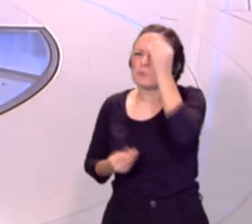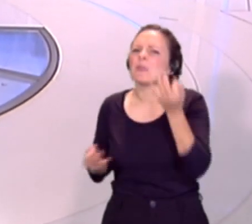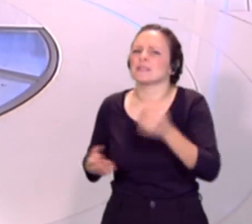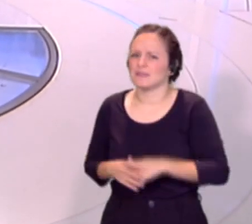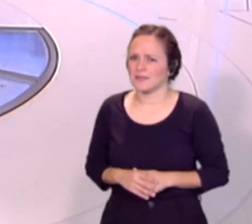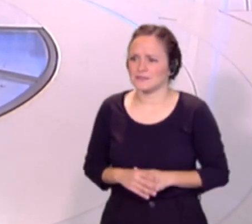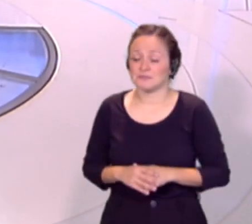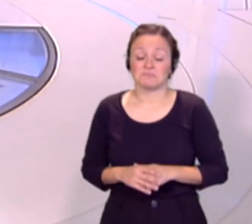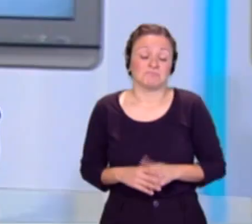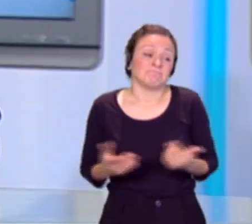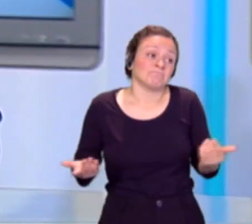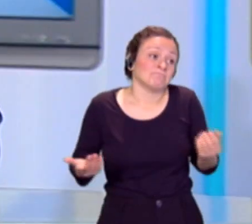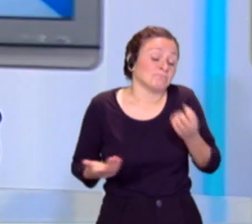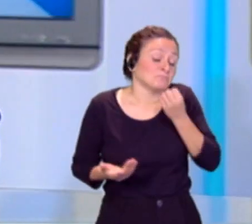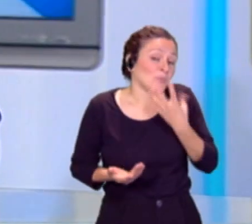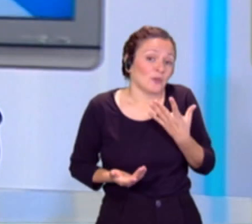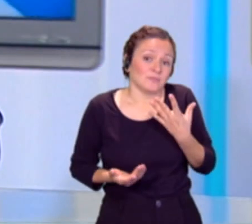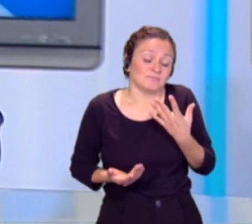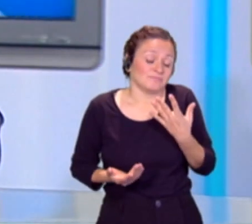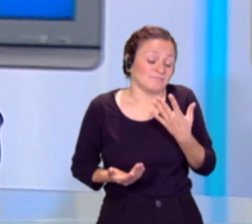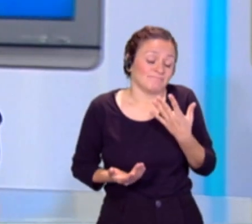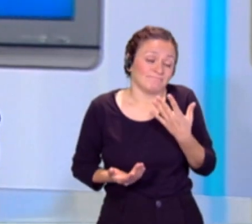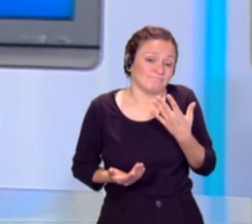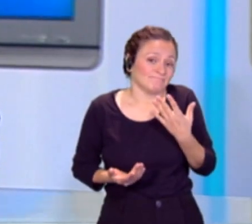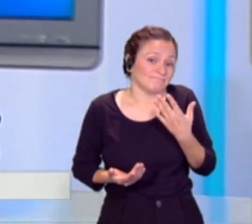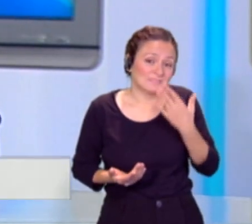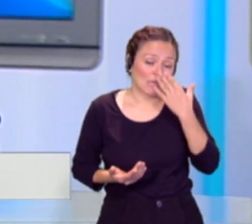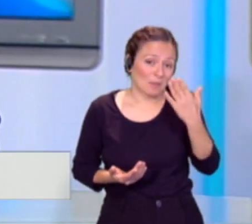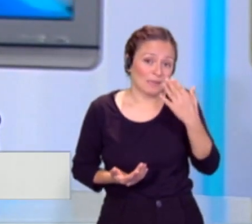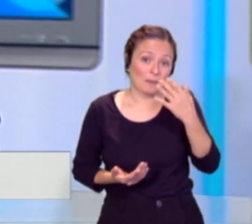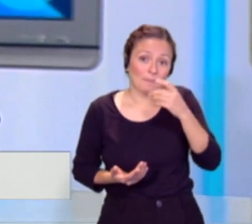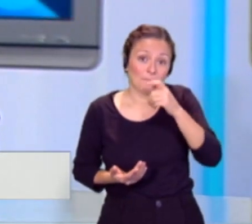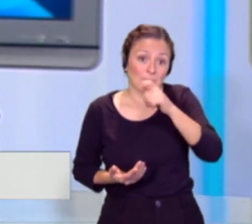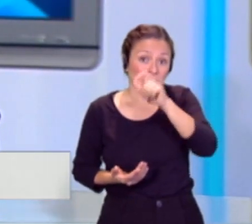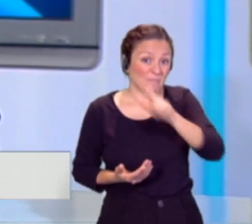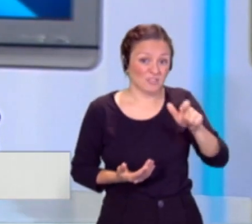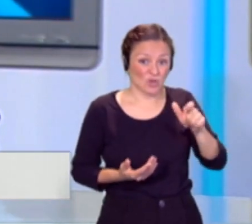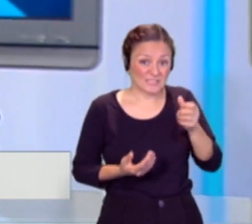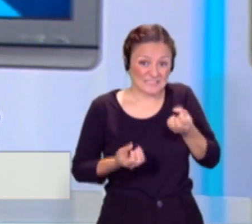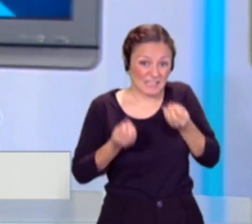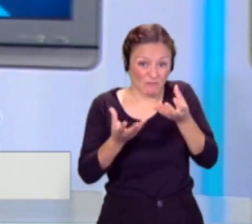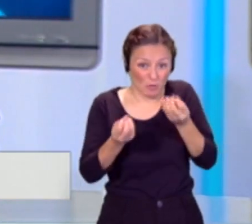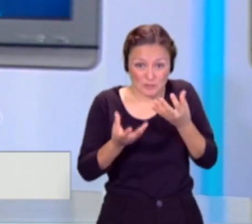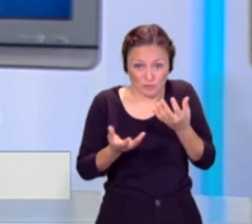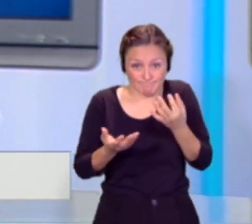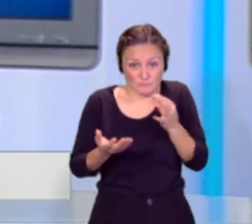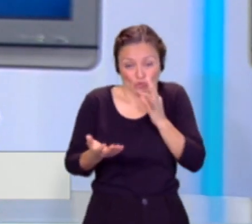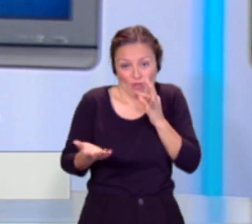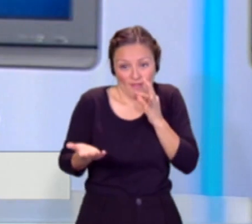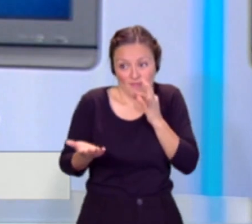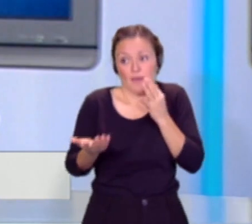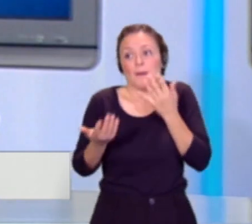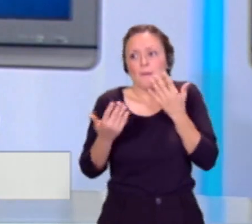Bueno, la verdad que creo que pocas personas tienen ahora mismo esa información. Lo que sí